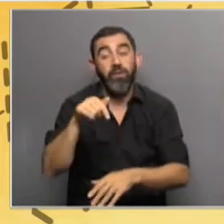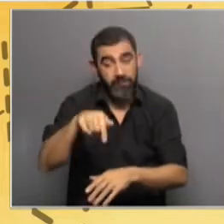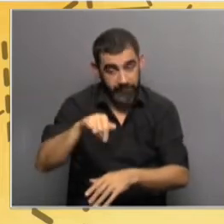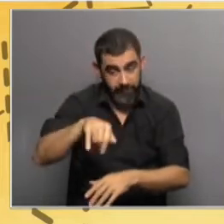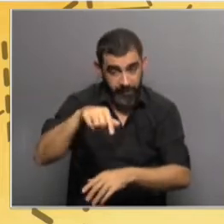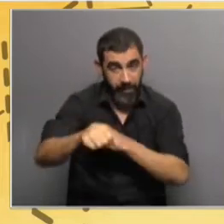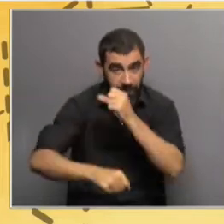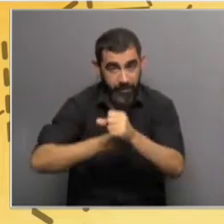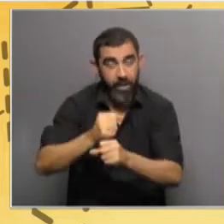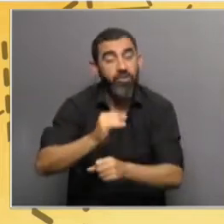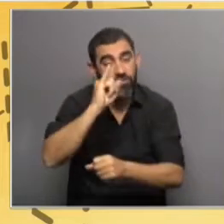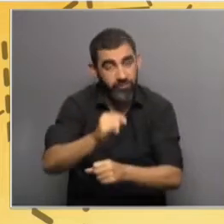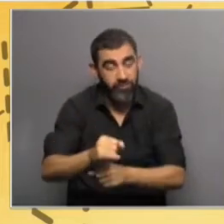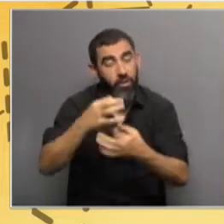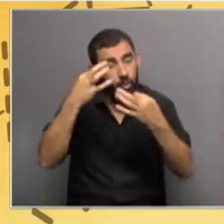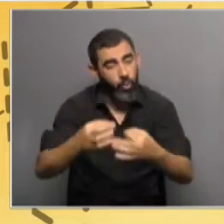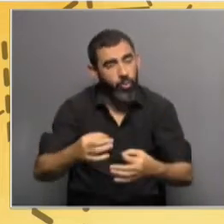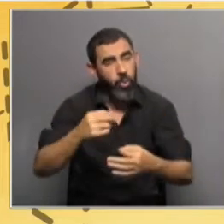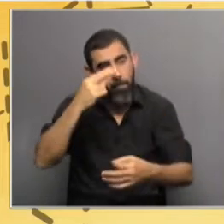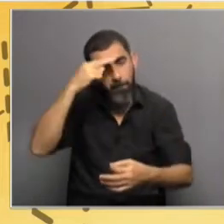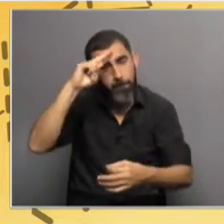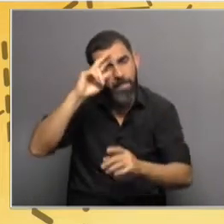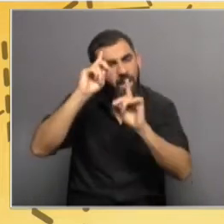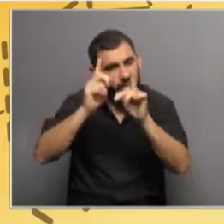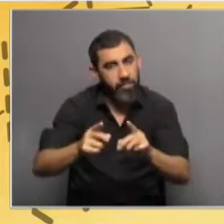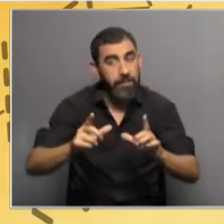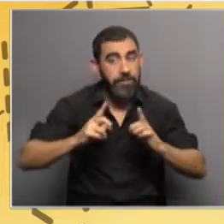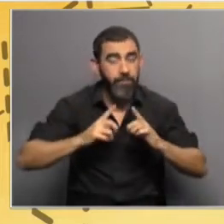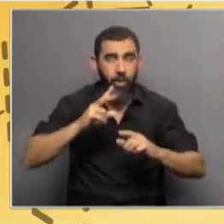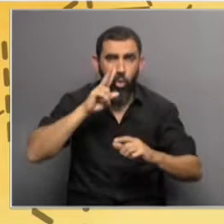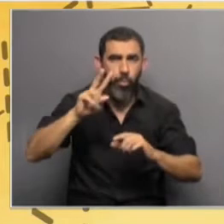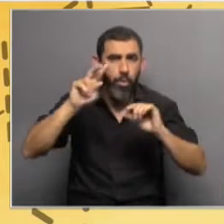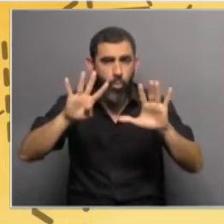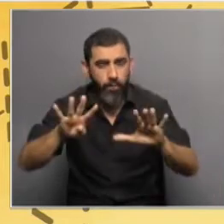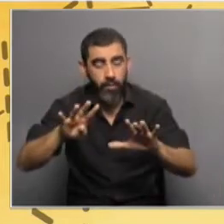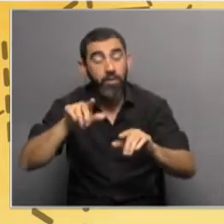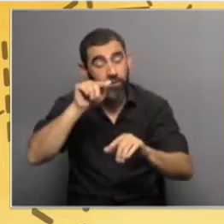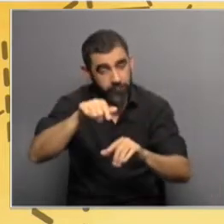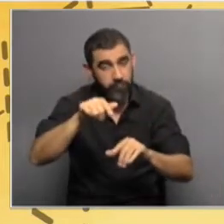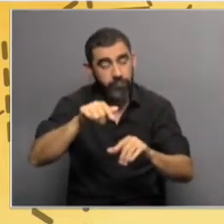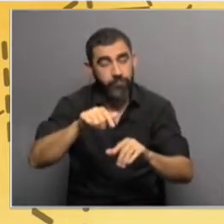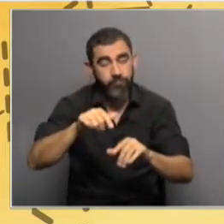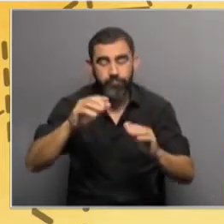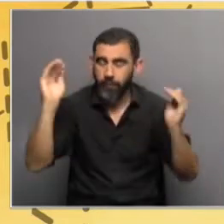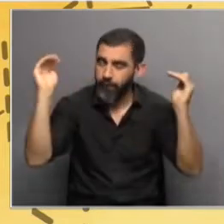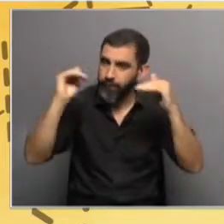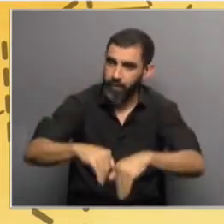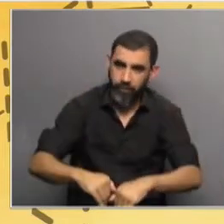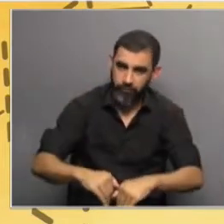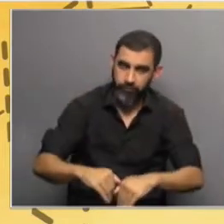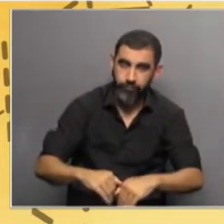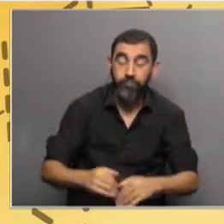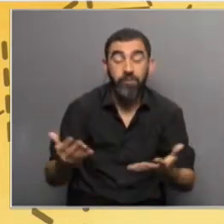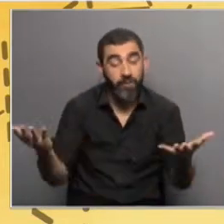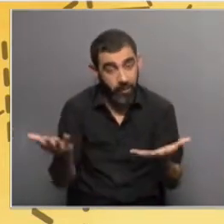cuando Cancún, que también había mucha expectativa en el 2009, y Cancún fue un fracaso. Y